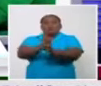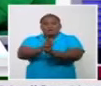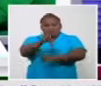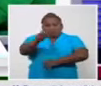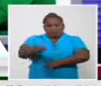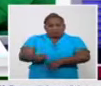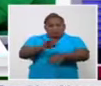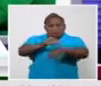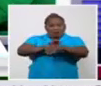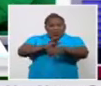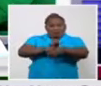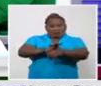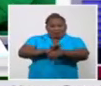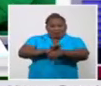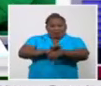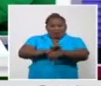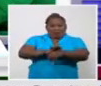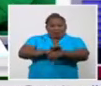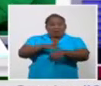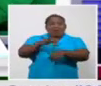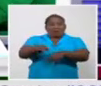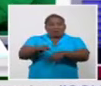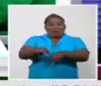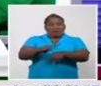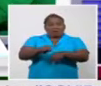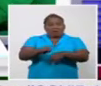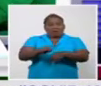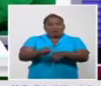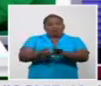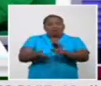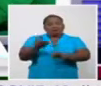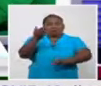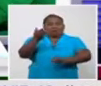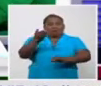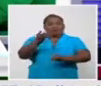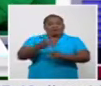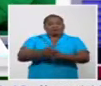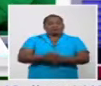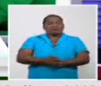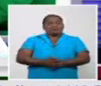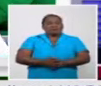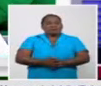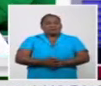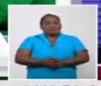relación con el extranjero, pues sube de una manera significativa.